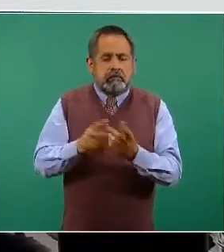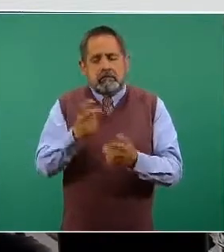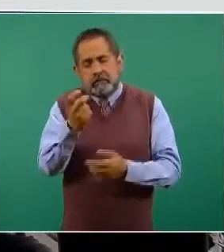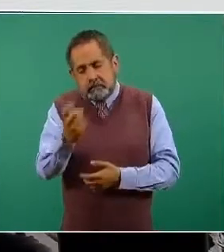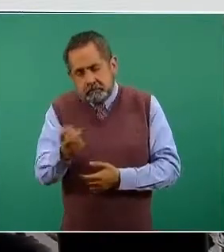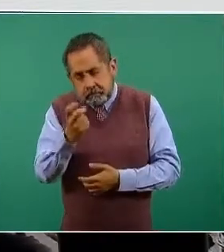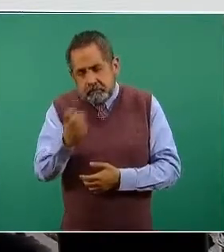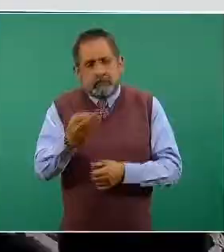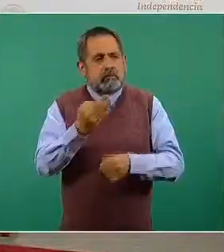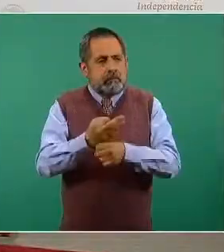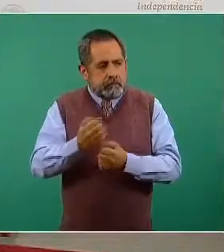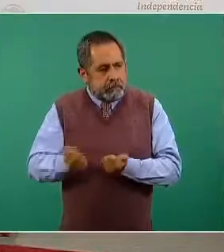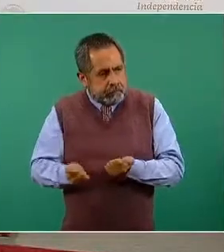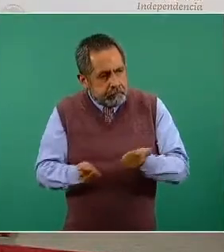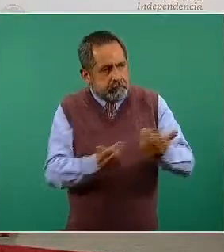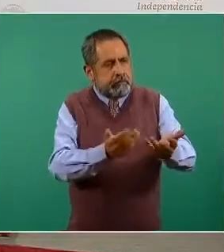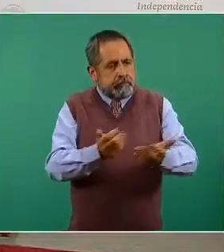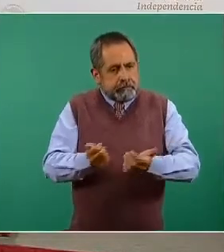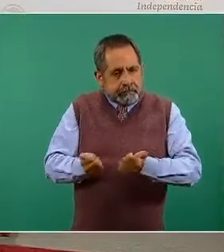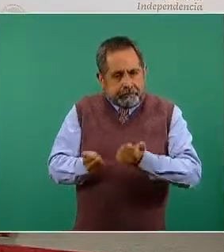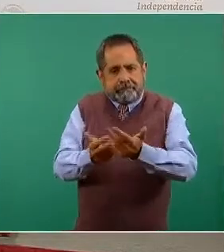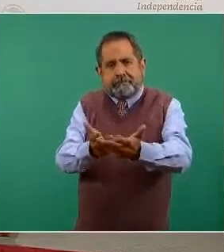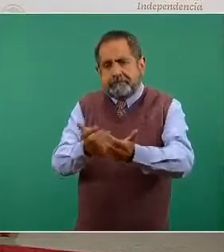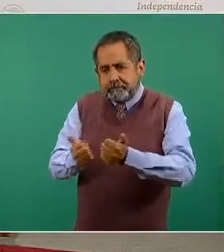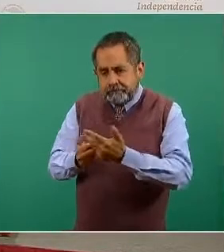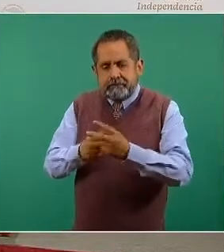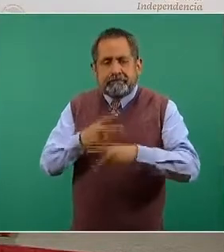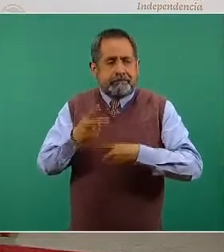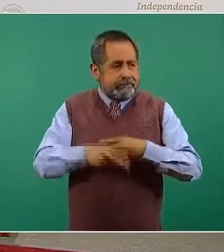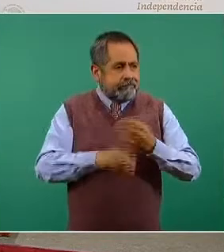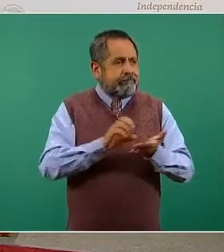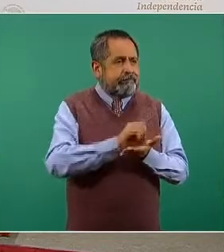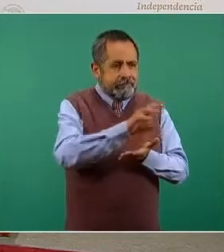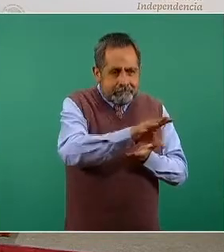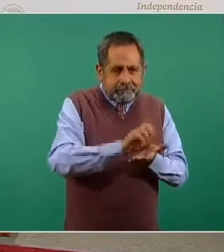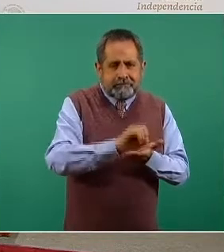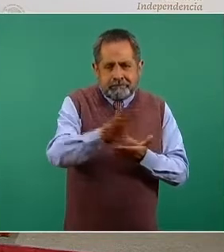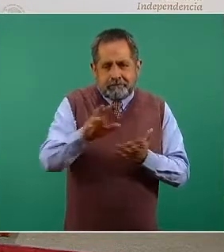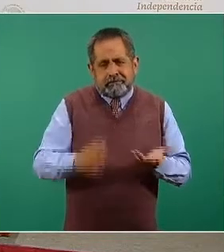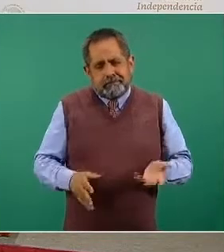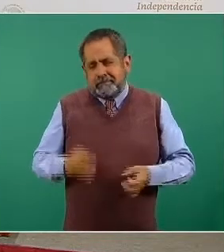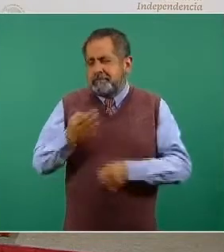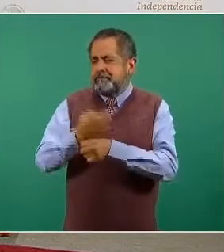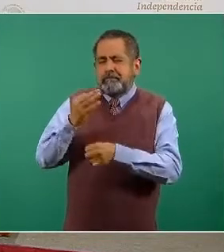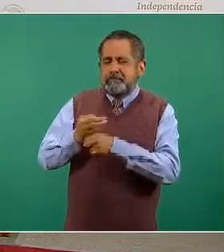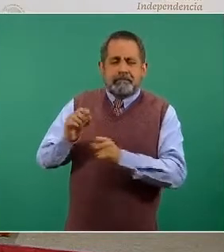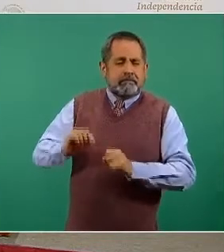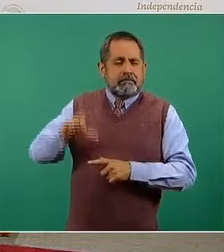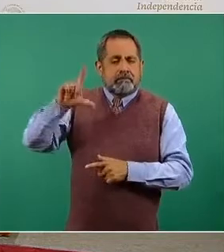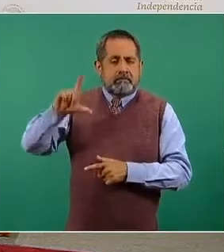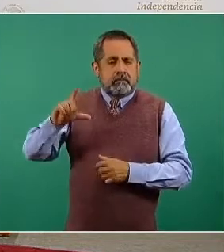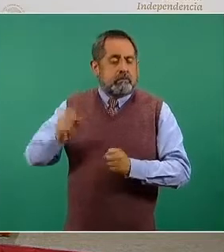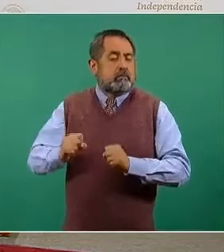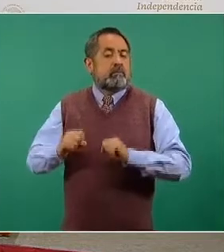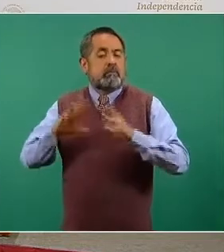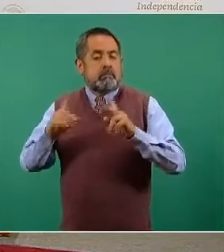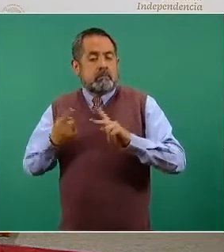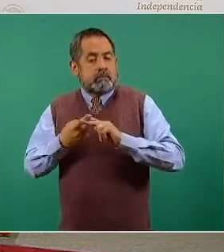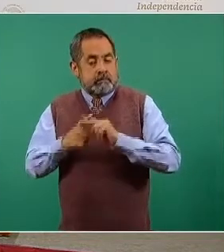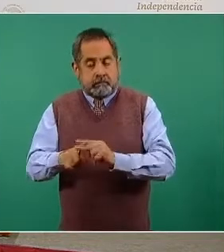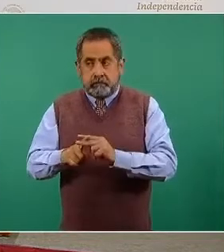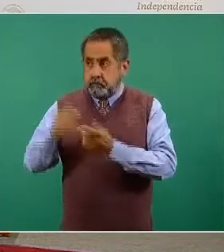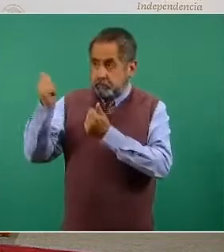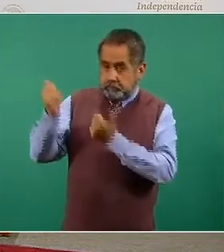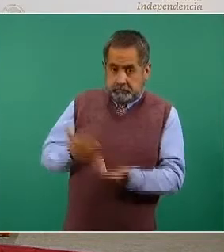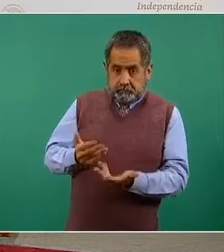estática, está en tránsito, está en flujo. Solo que nosotros en esta diapositiva solo hemos presentado el momento inicial, la